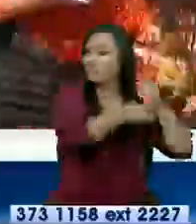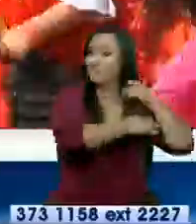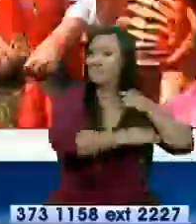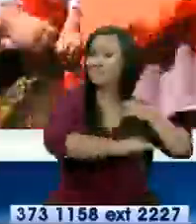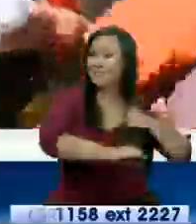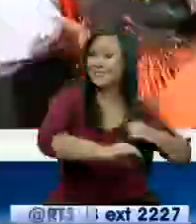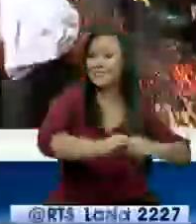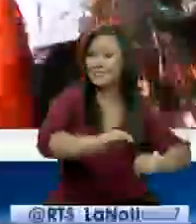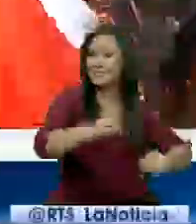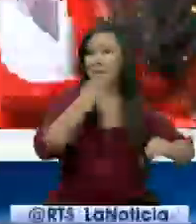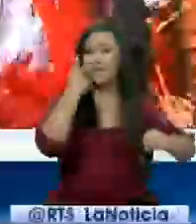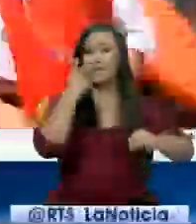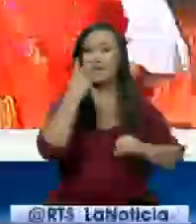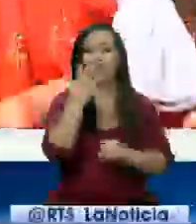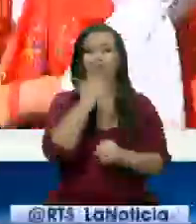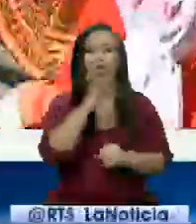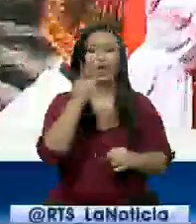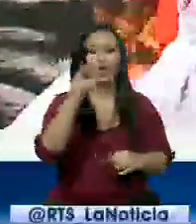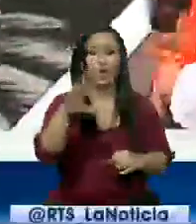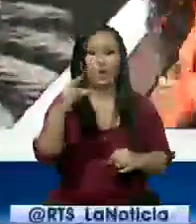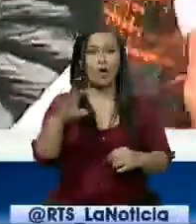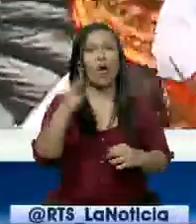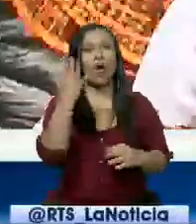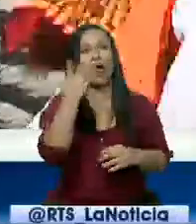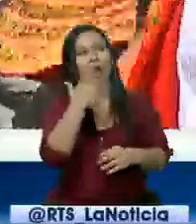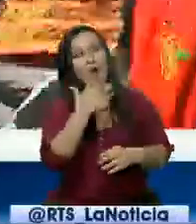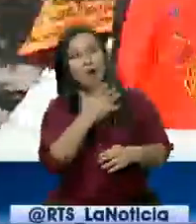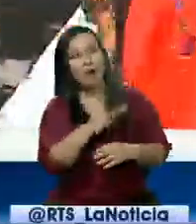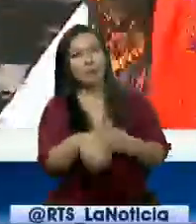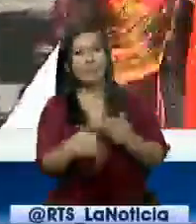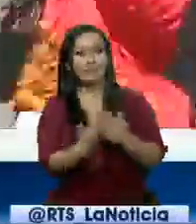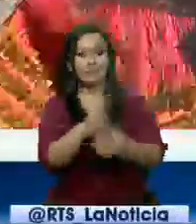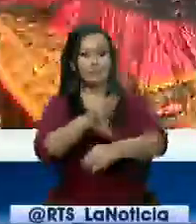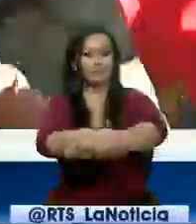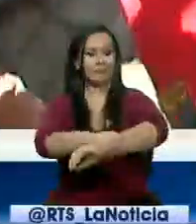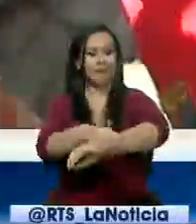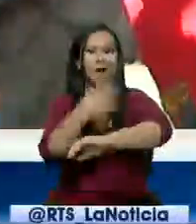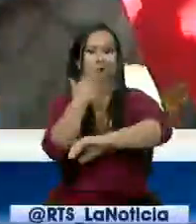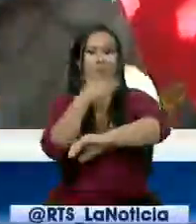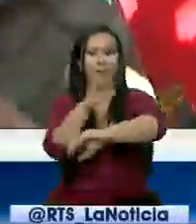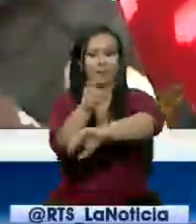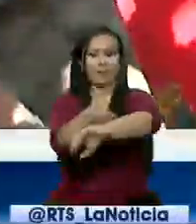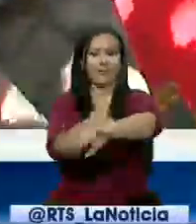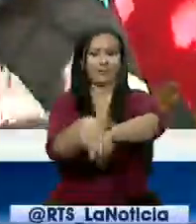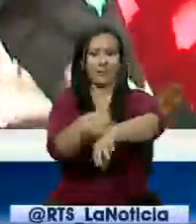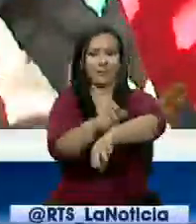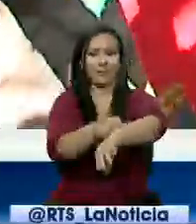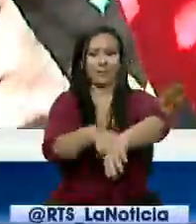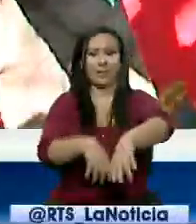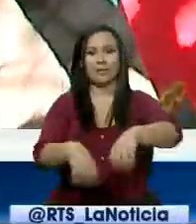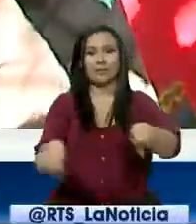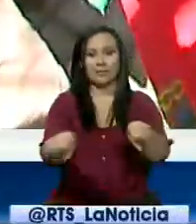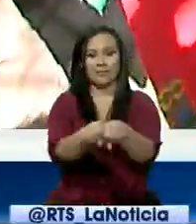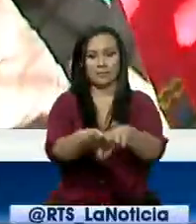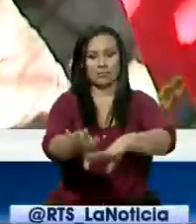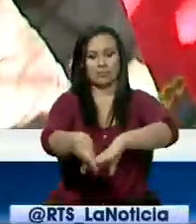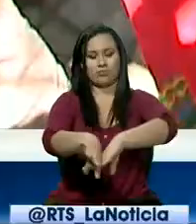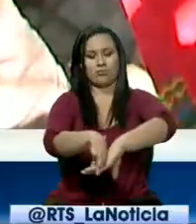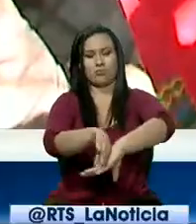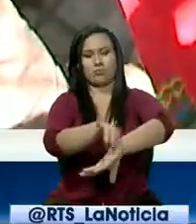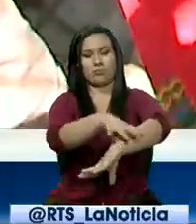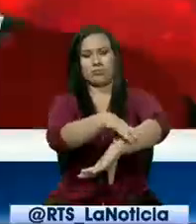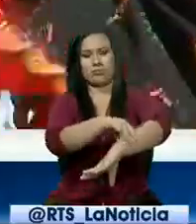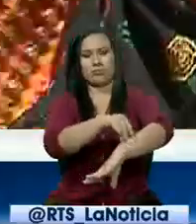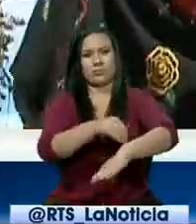doradas de colores. Tiene las manillas también. Tiene alpargatas que lucen.